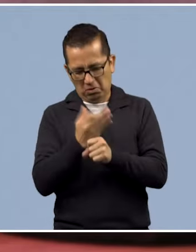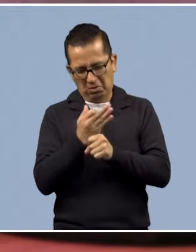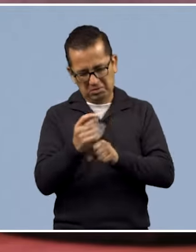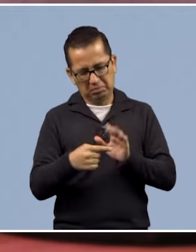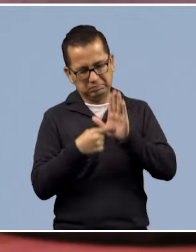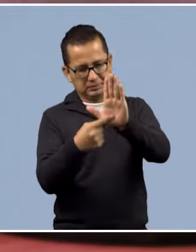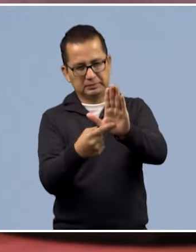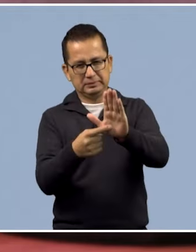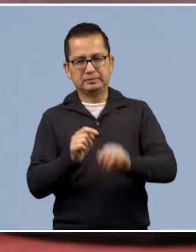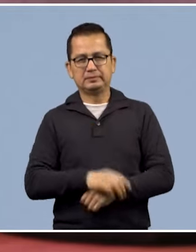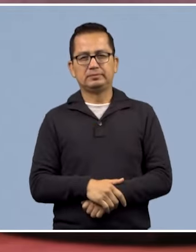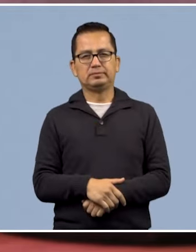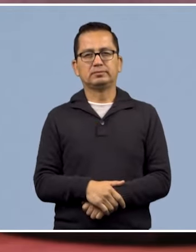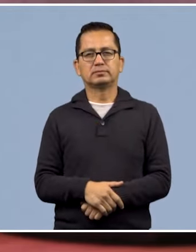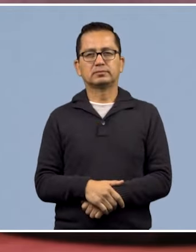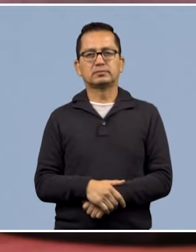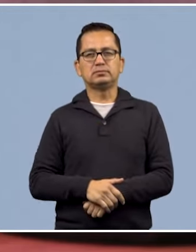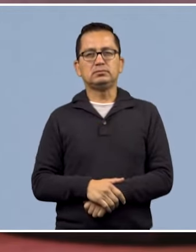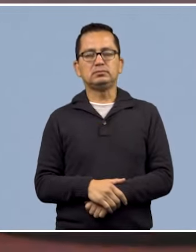primera parte del reportaje.